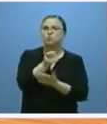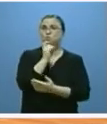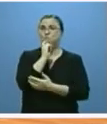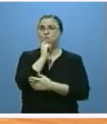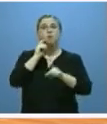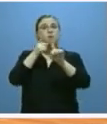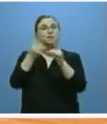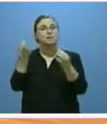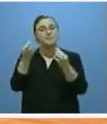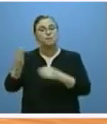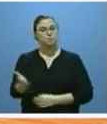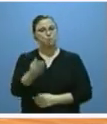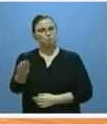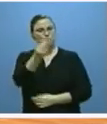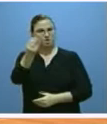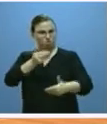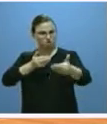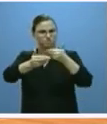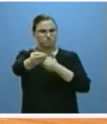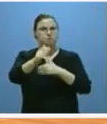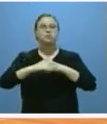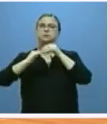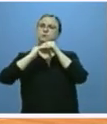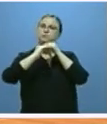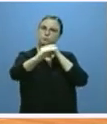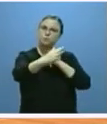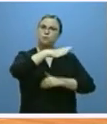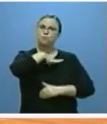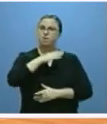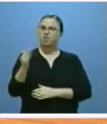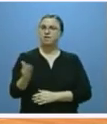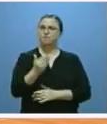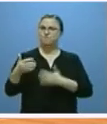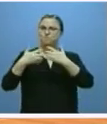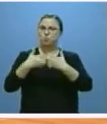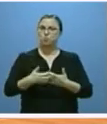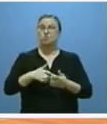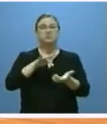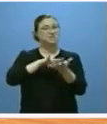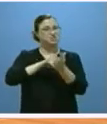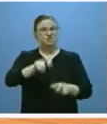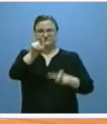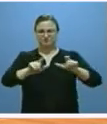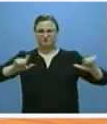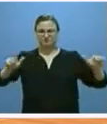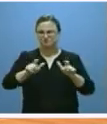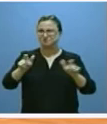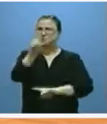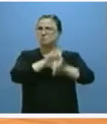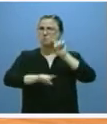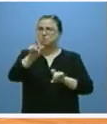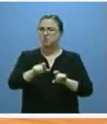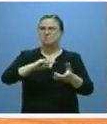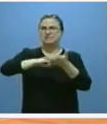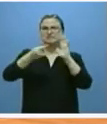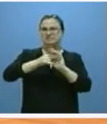de mejorar a largo plazo la productividad y sostenibilidad de las producciones dentro del escenario de profundos cambios demográficos, económicos y